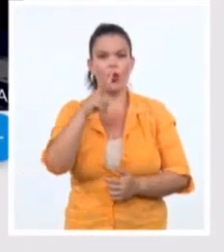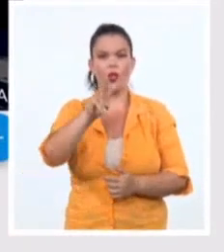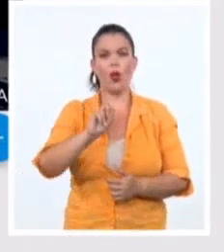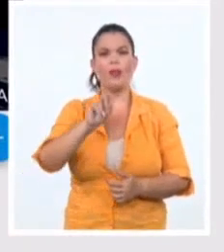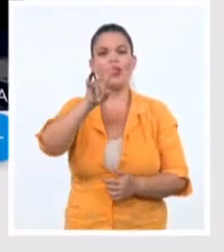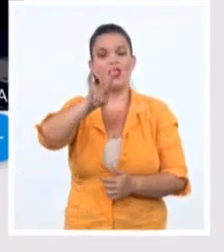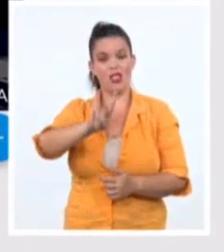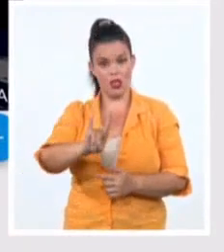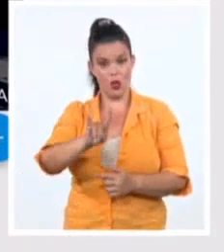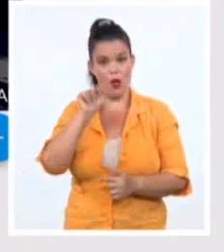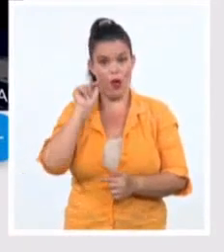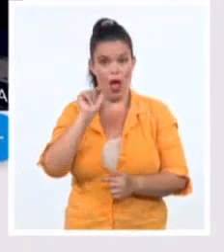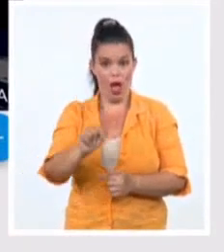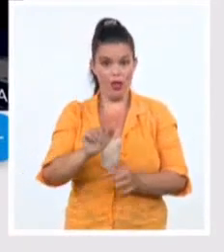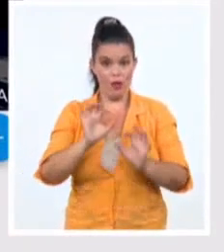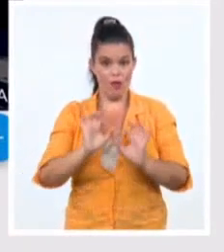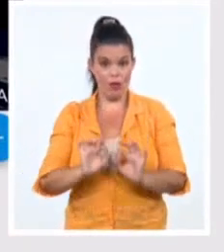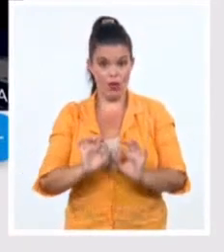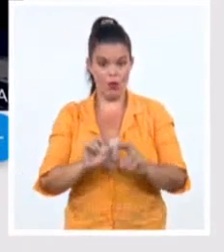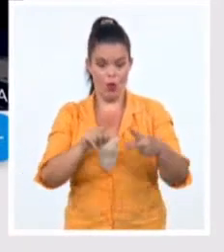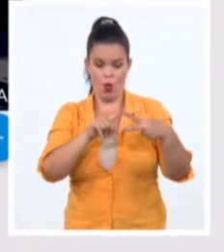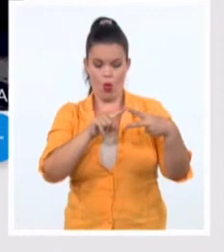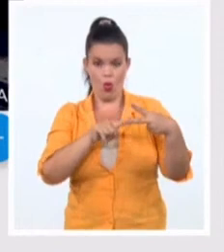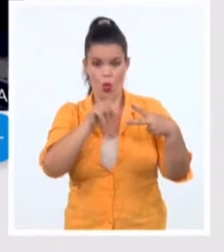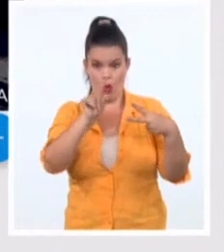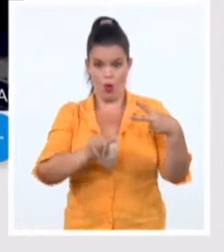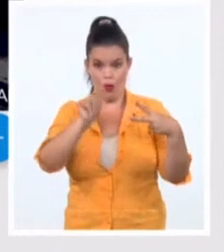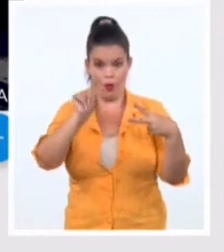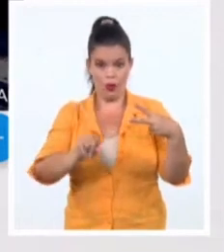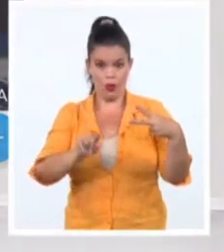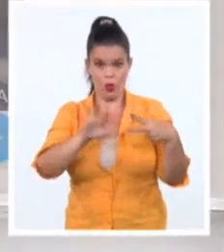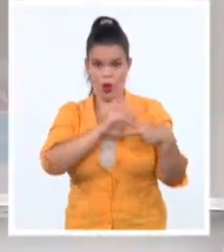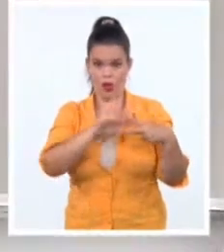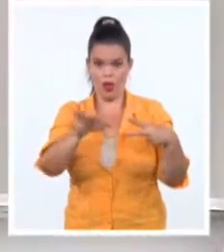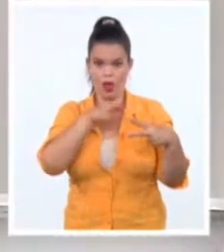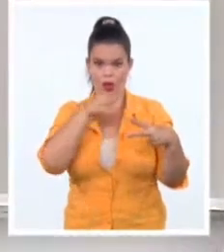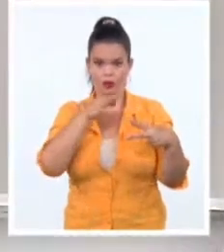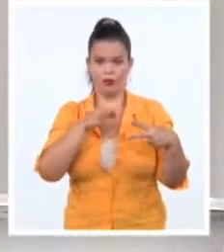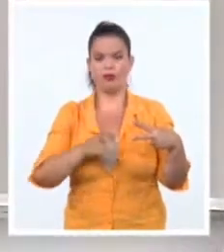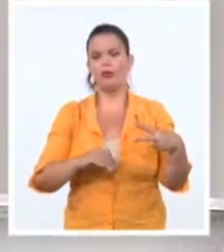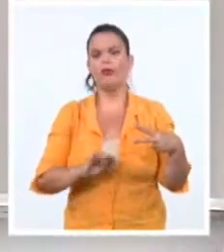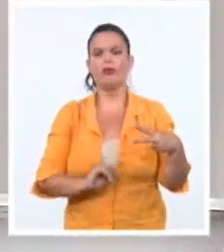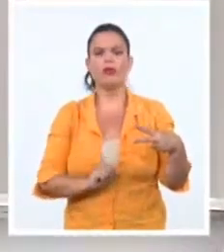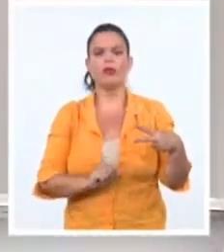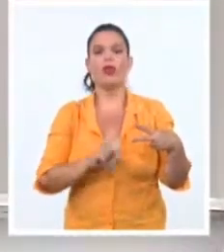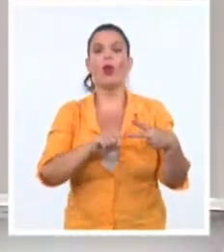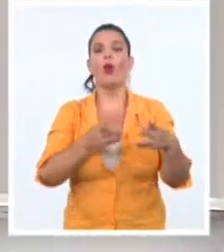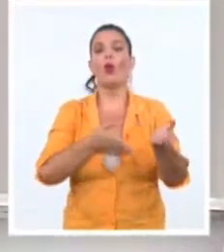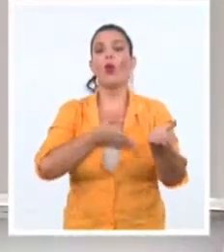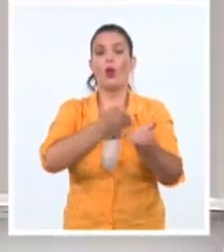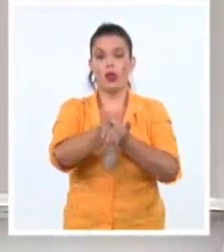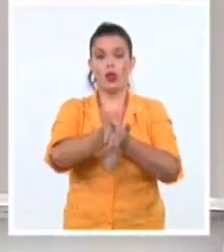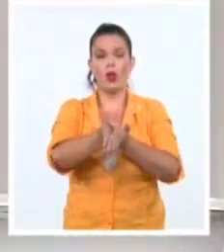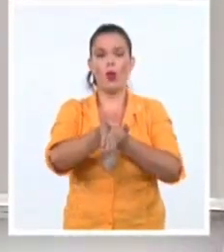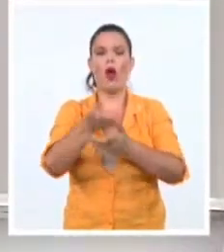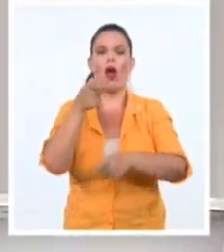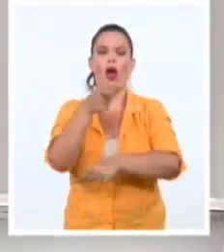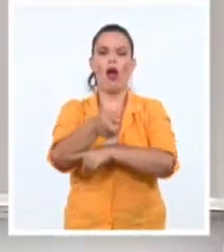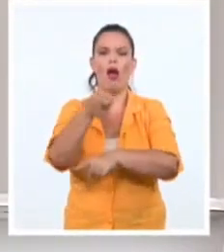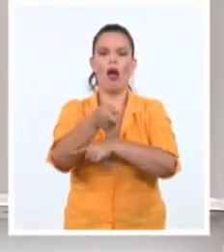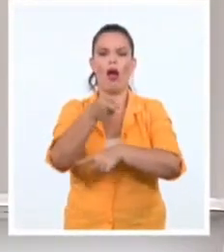2019, también estas dos personas que mencionamos continuarían su